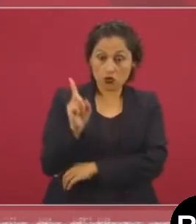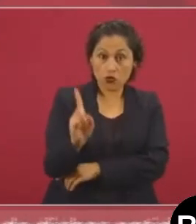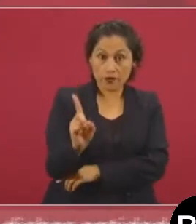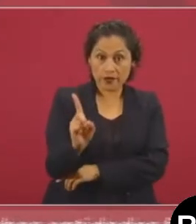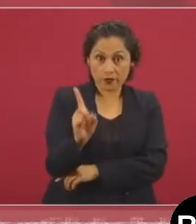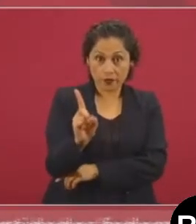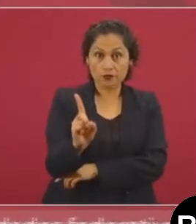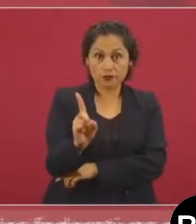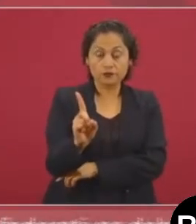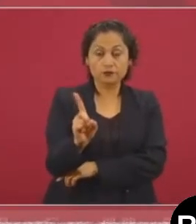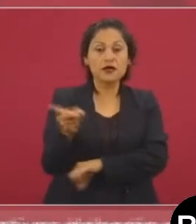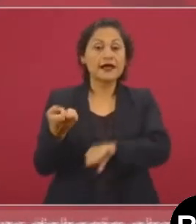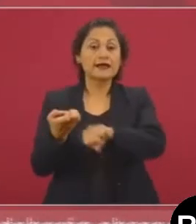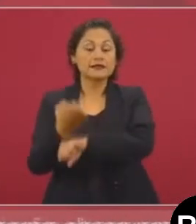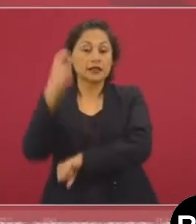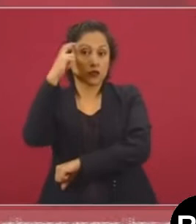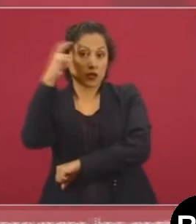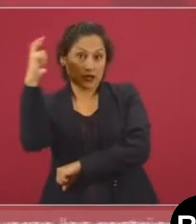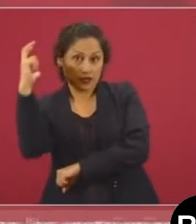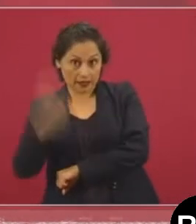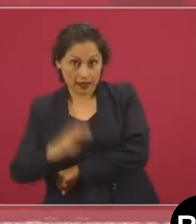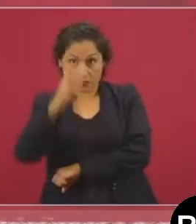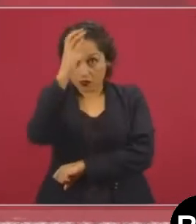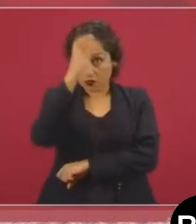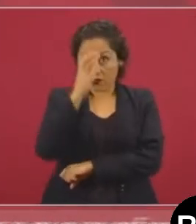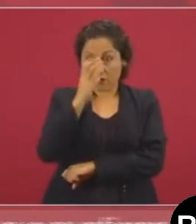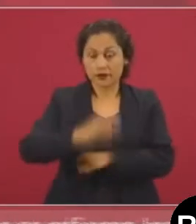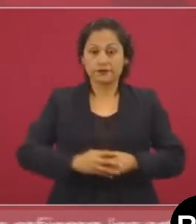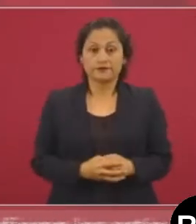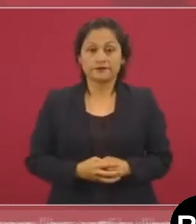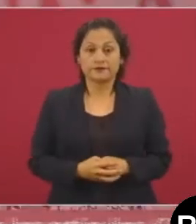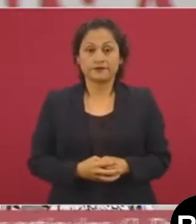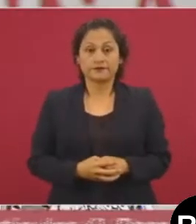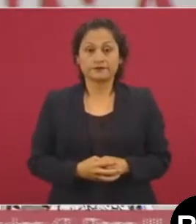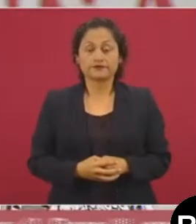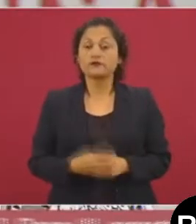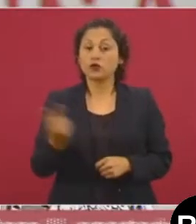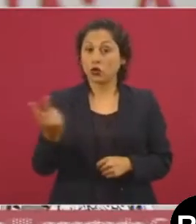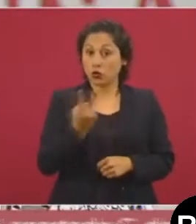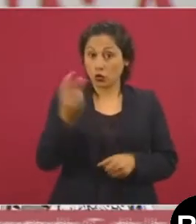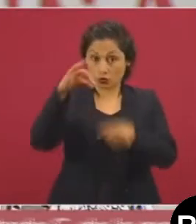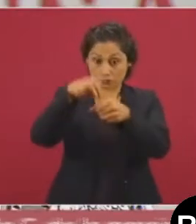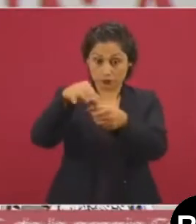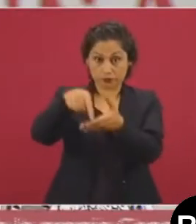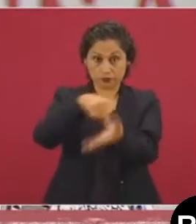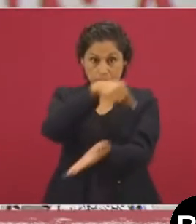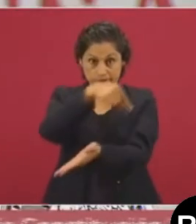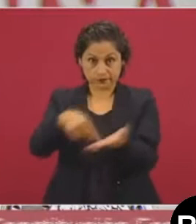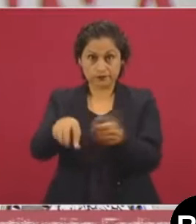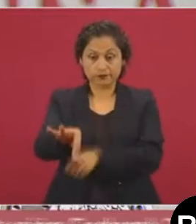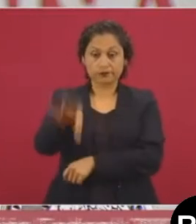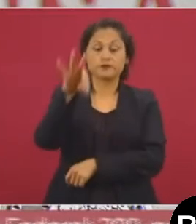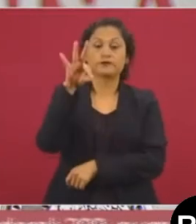en Hidalgo y en Coahuila, son elecciones para